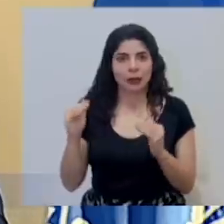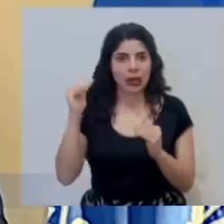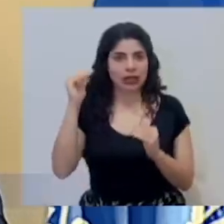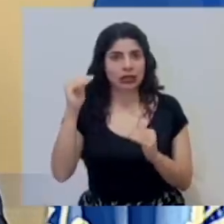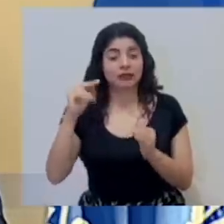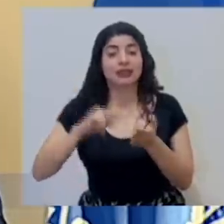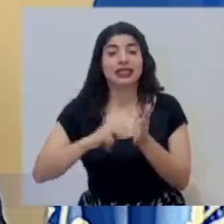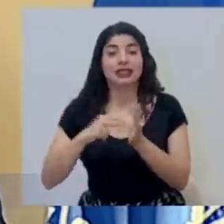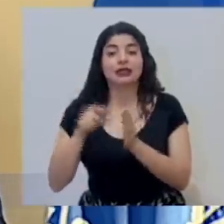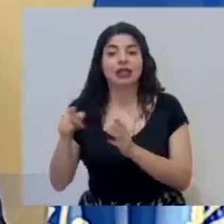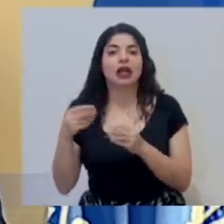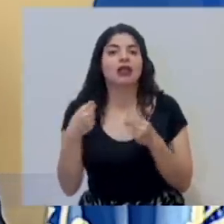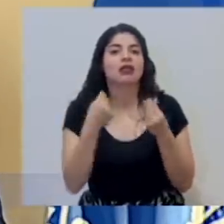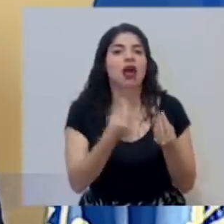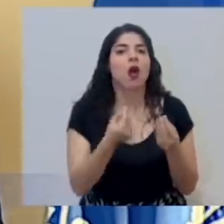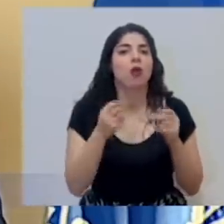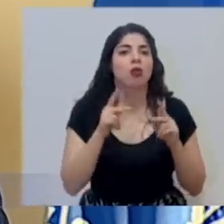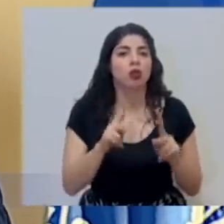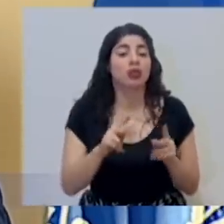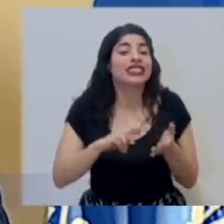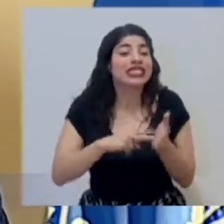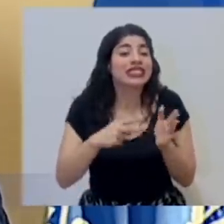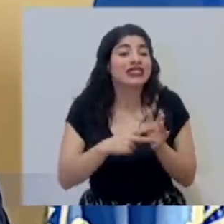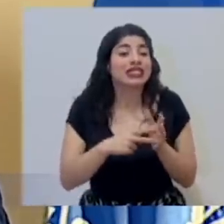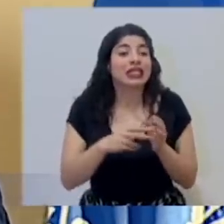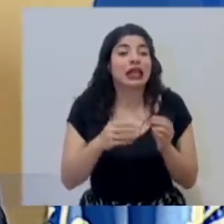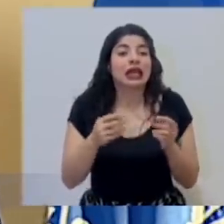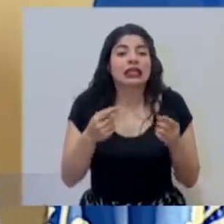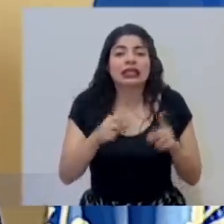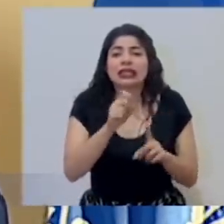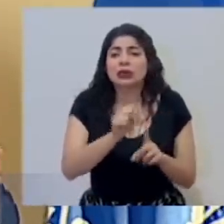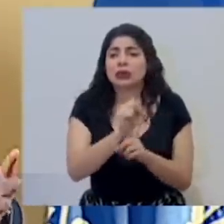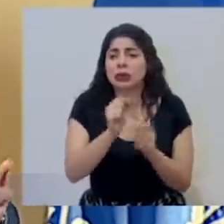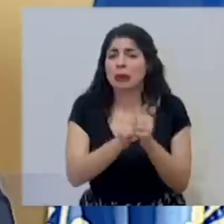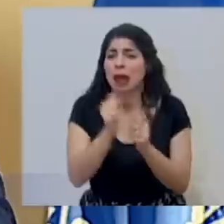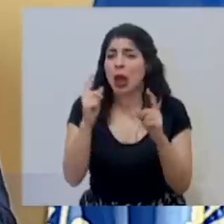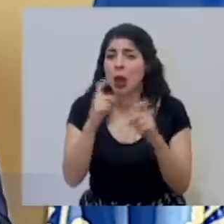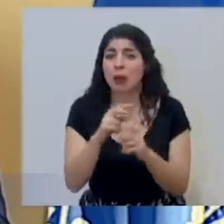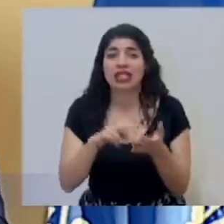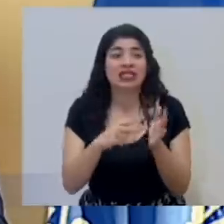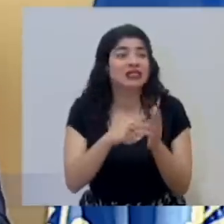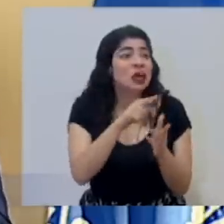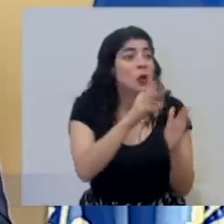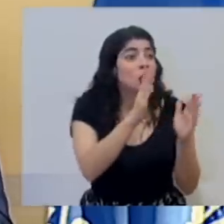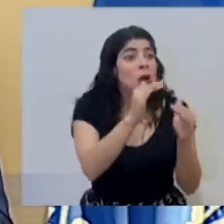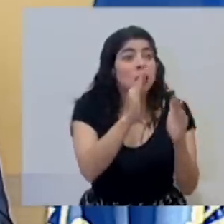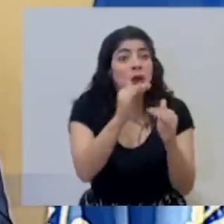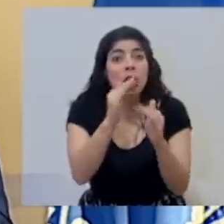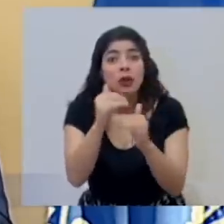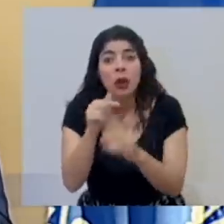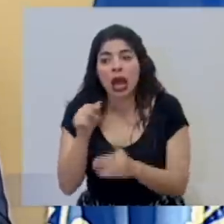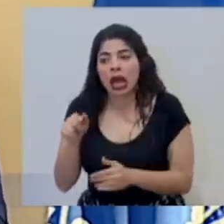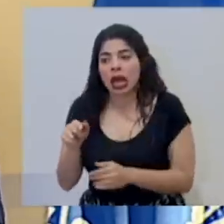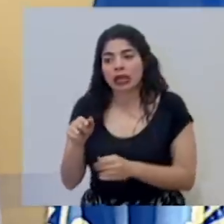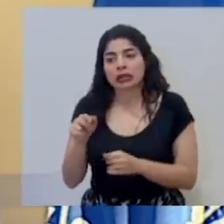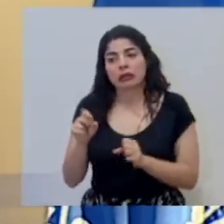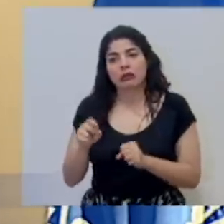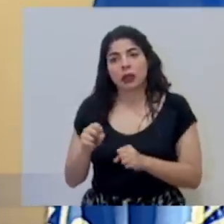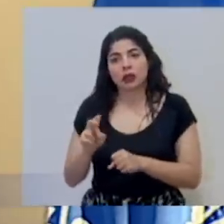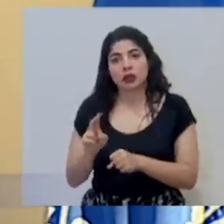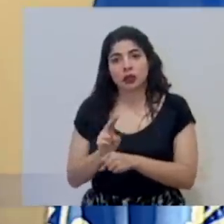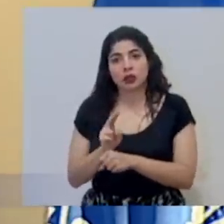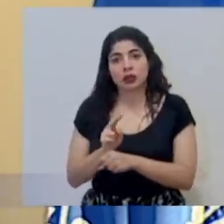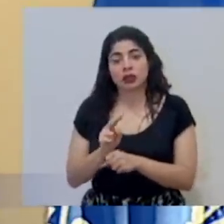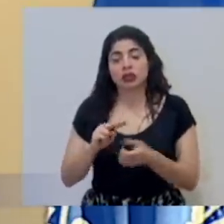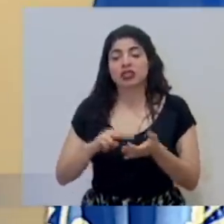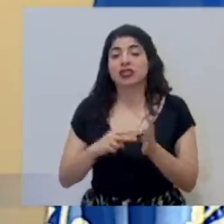obviamente le daría una oportunidad. Ya estamos hablando de casos extremos, ¿verdad? Casos en donde no hay otra posibilidad. Y ahí sería justamente